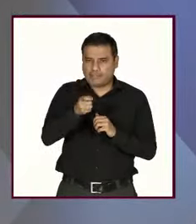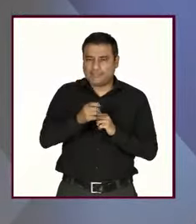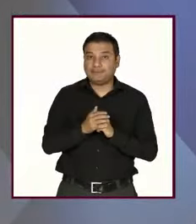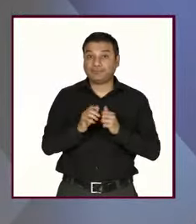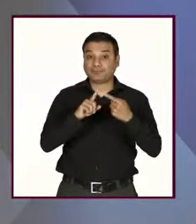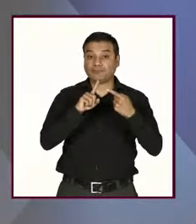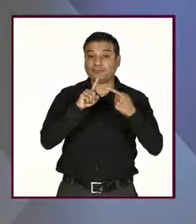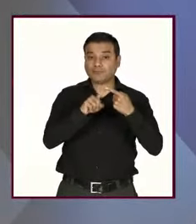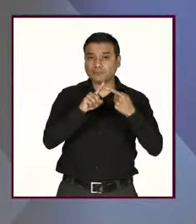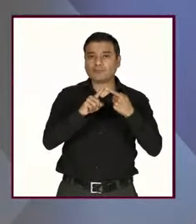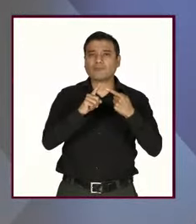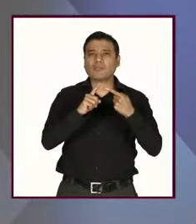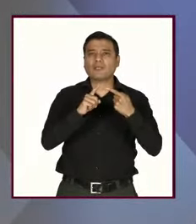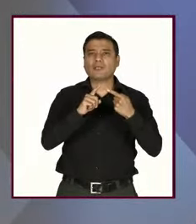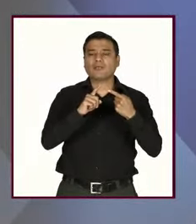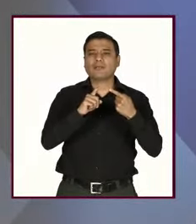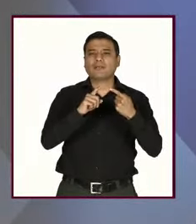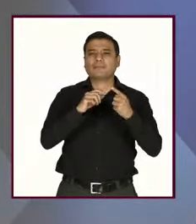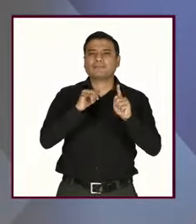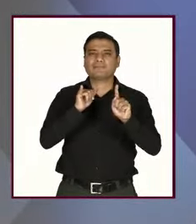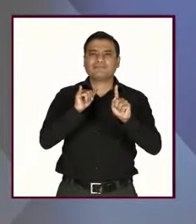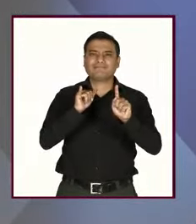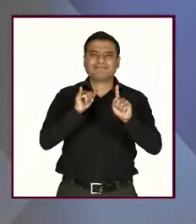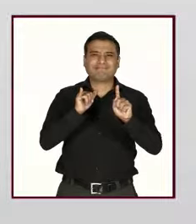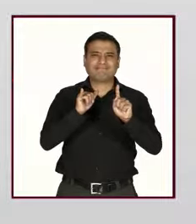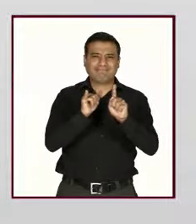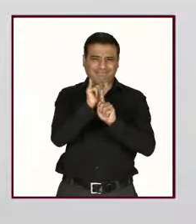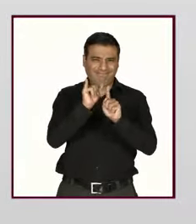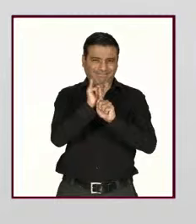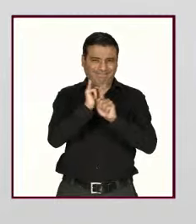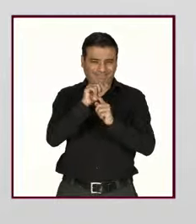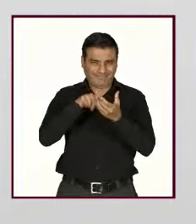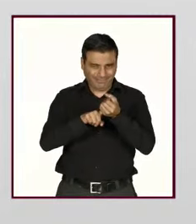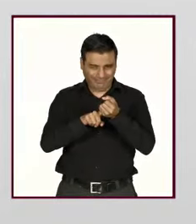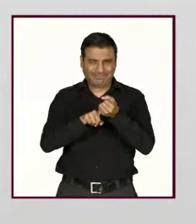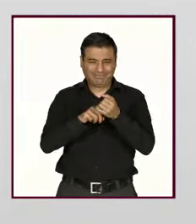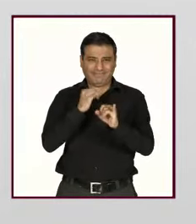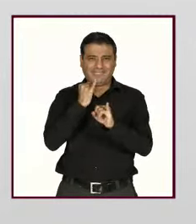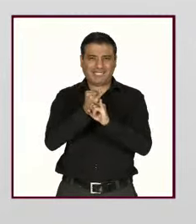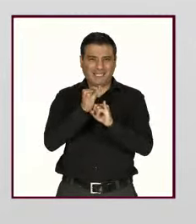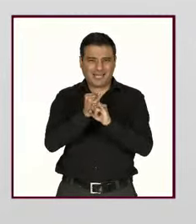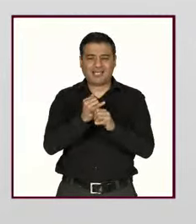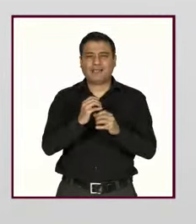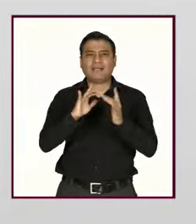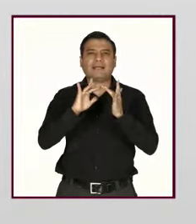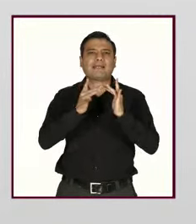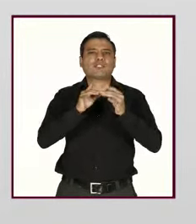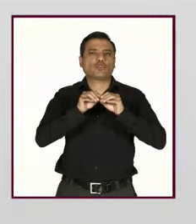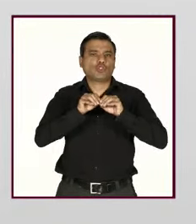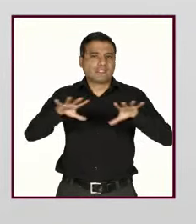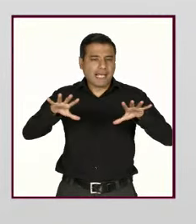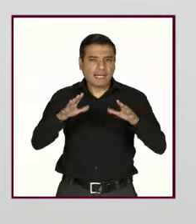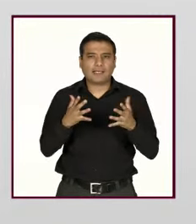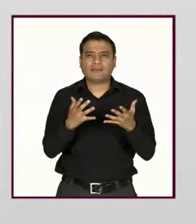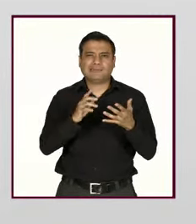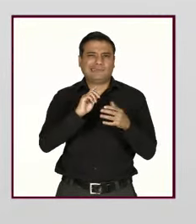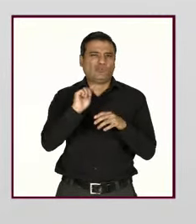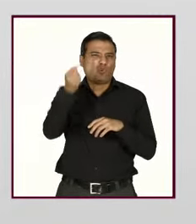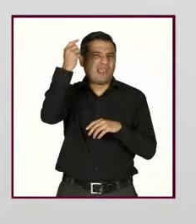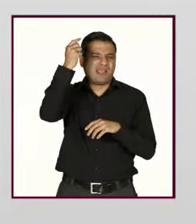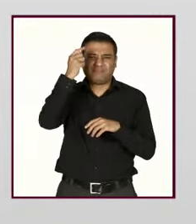tenemos el ciberbullying, que es toda clase de acoso a través de redes sociales, de internet, de medios electrónicos.